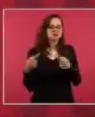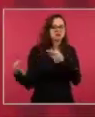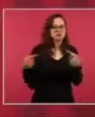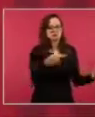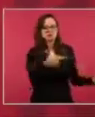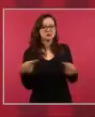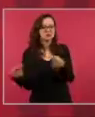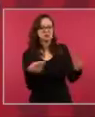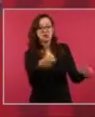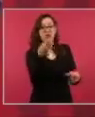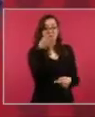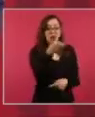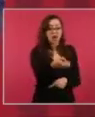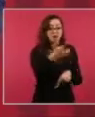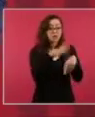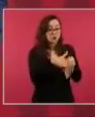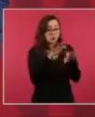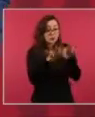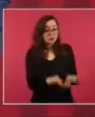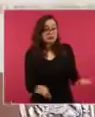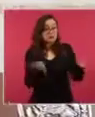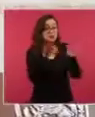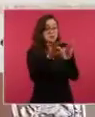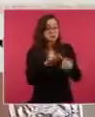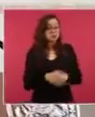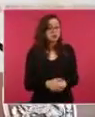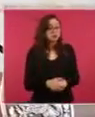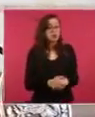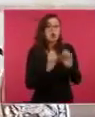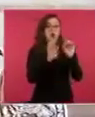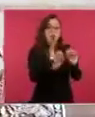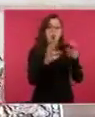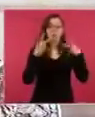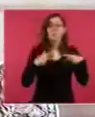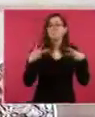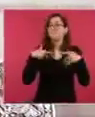los sentimientos de la gente?